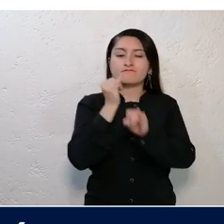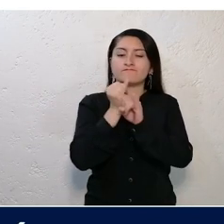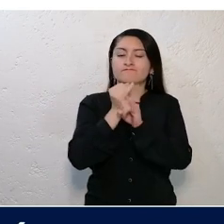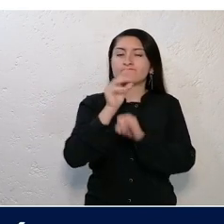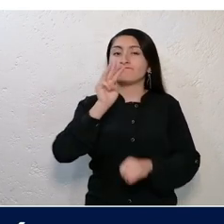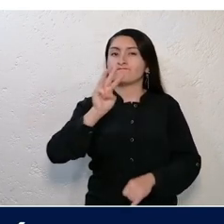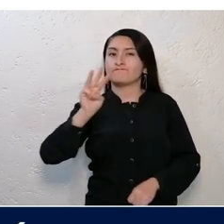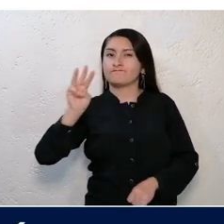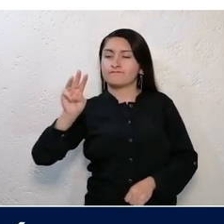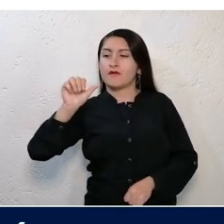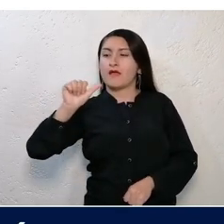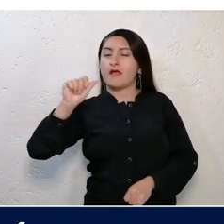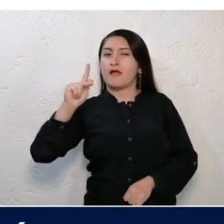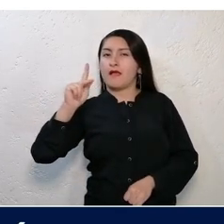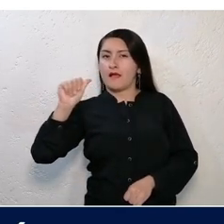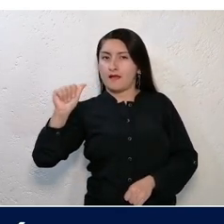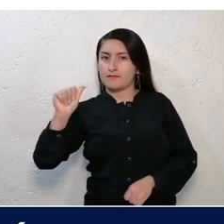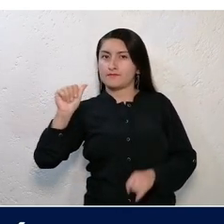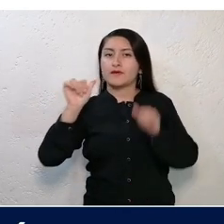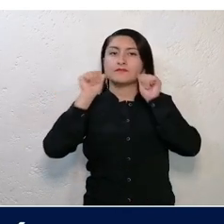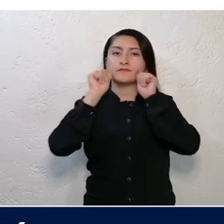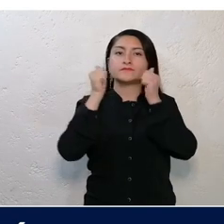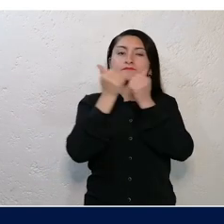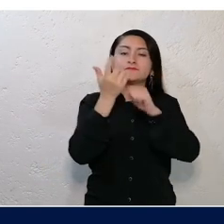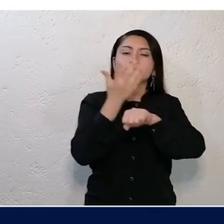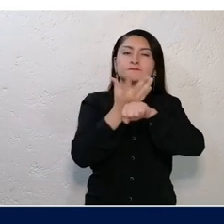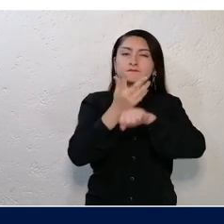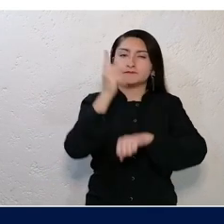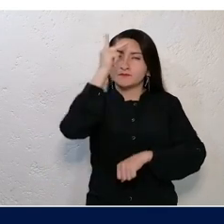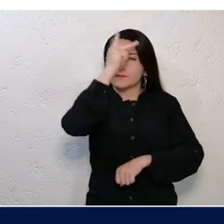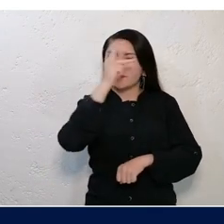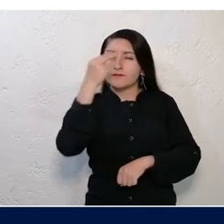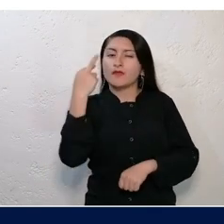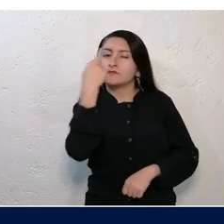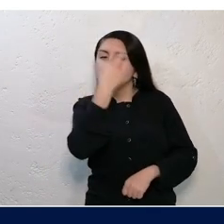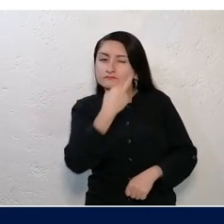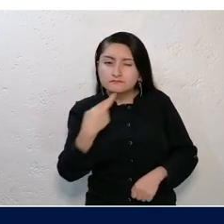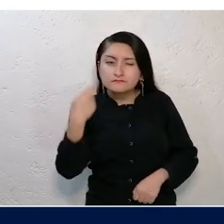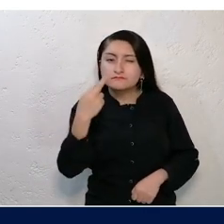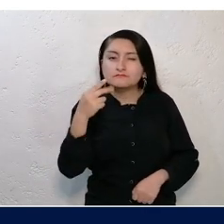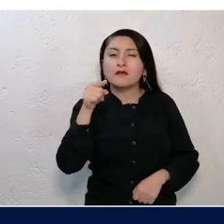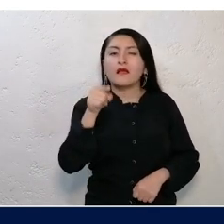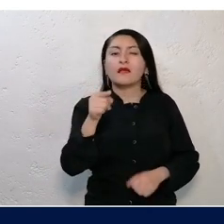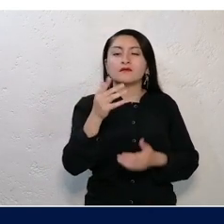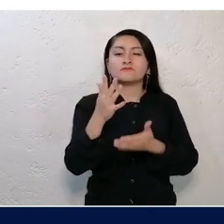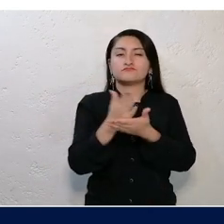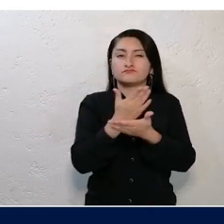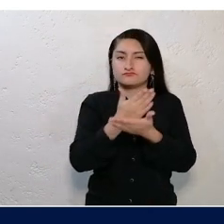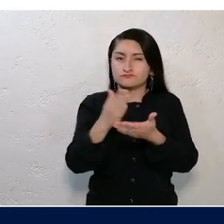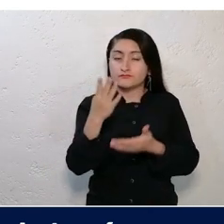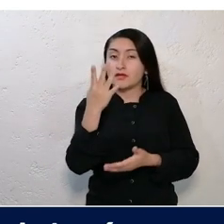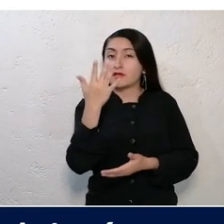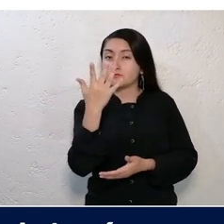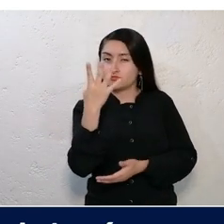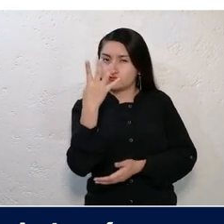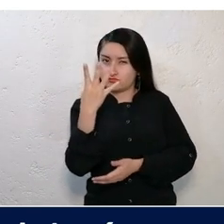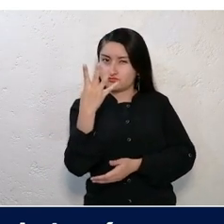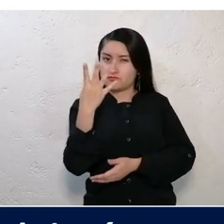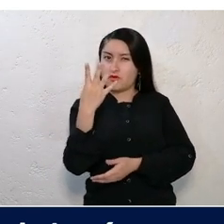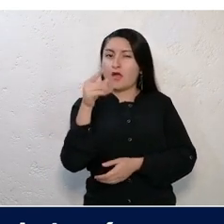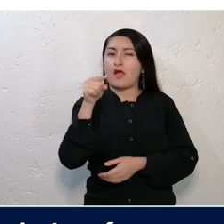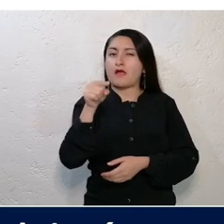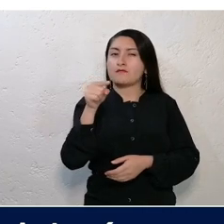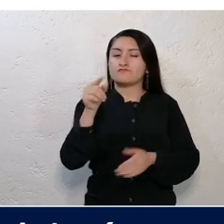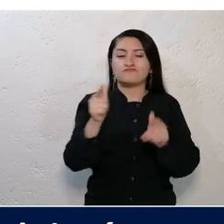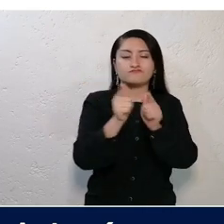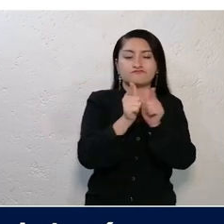web de la Asociación Americana de Psicología, en la que podrás encontrar 54 divisiones en las que se